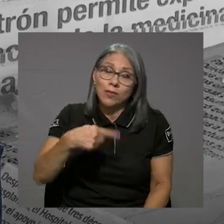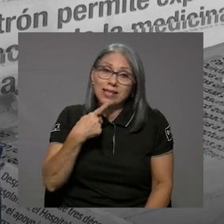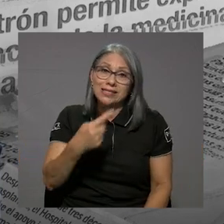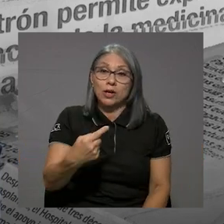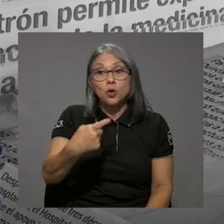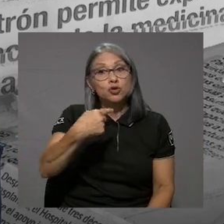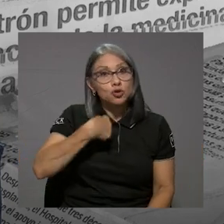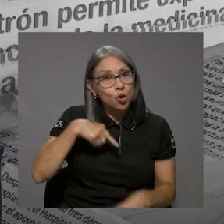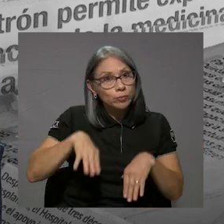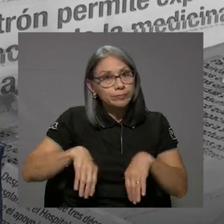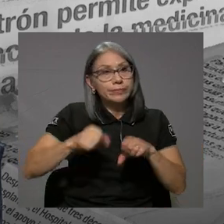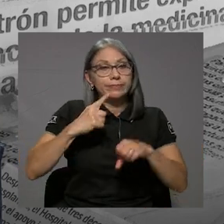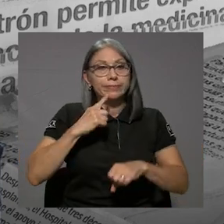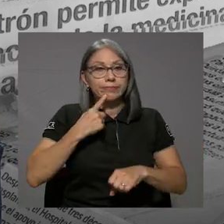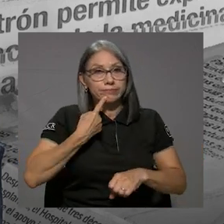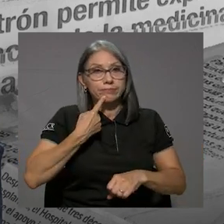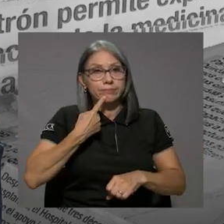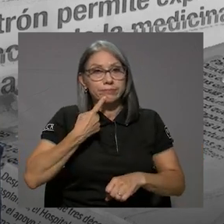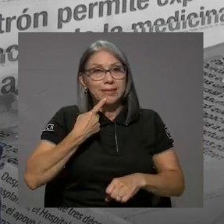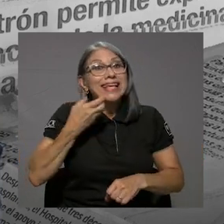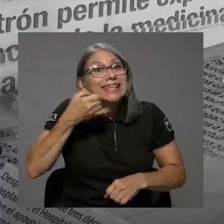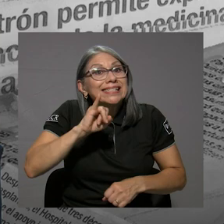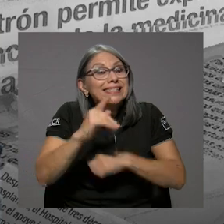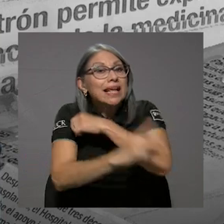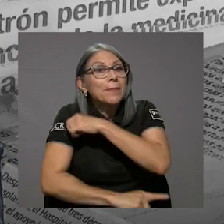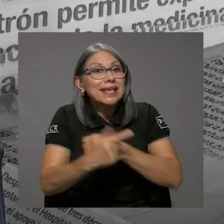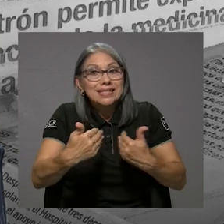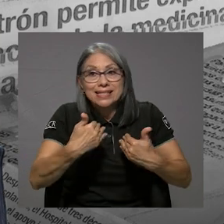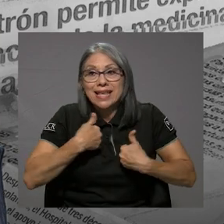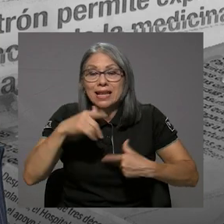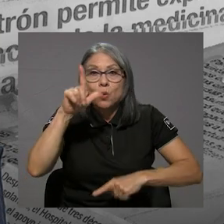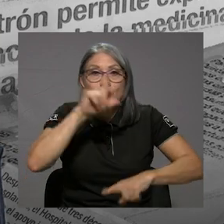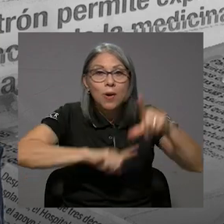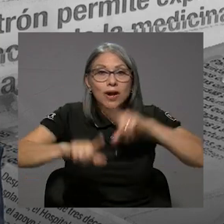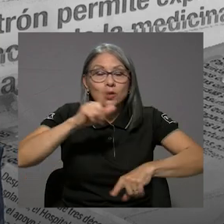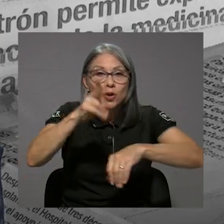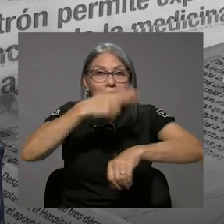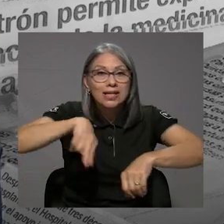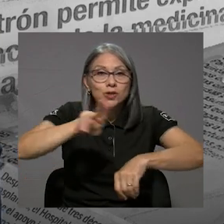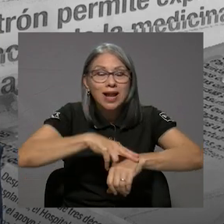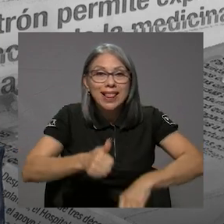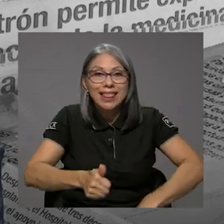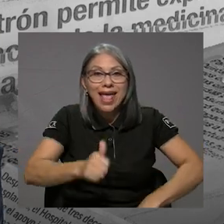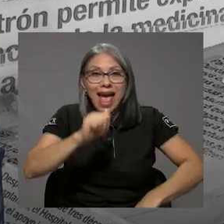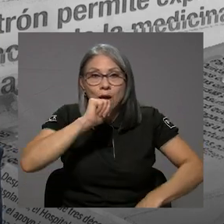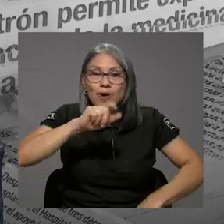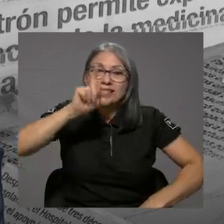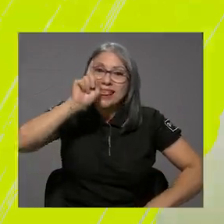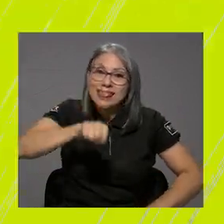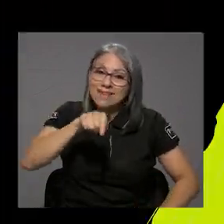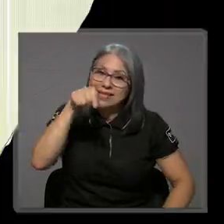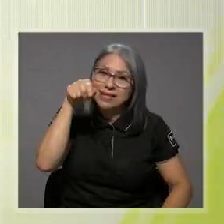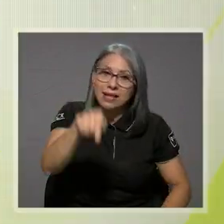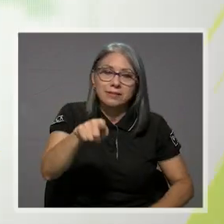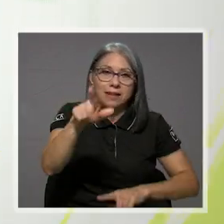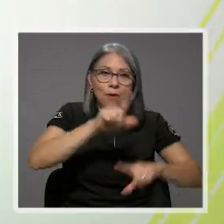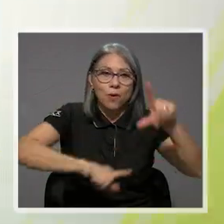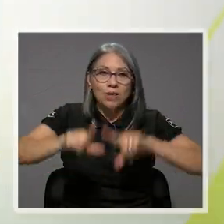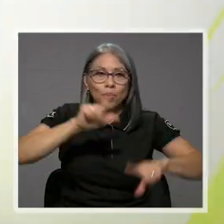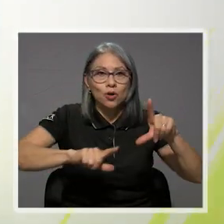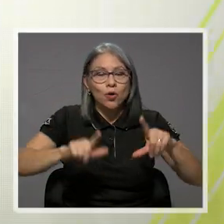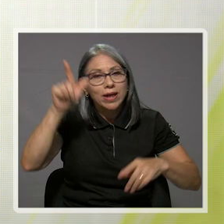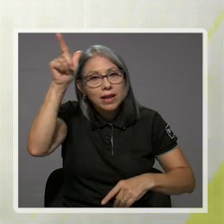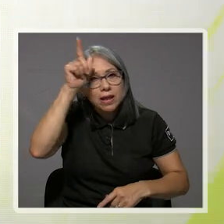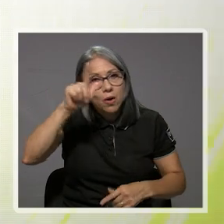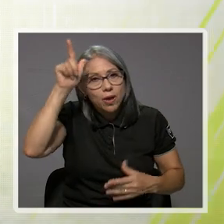tomé muy en serio. Digo, si el país tiene un laboratorio nacional de aguas, debe ser ese laboratorio.